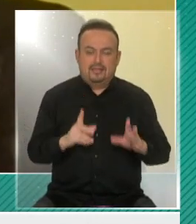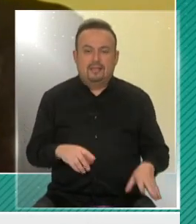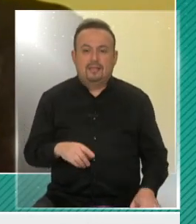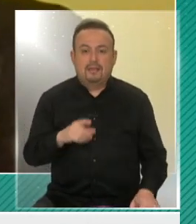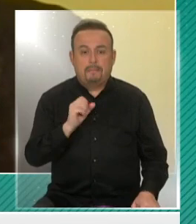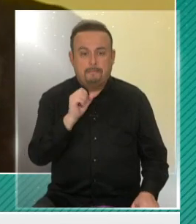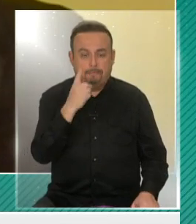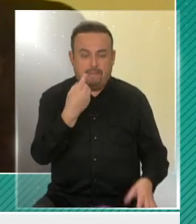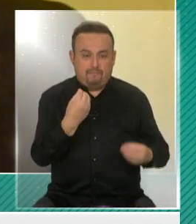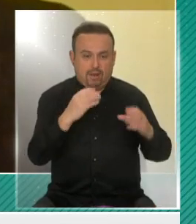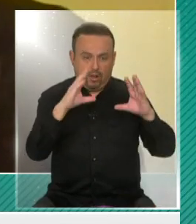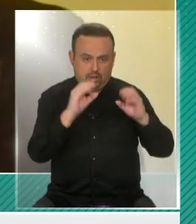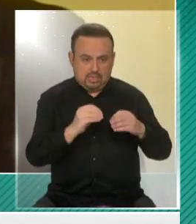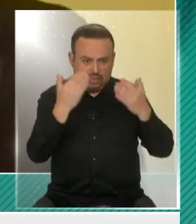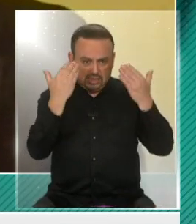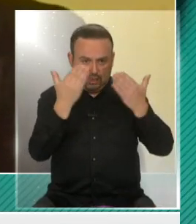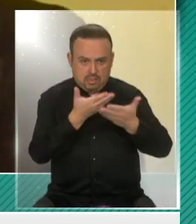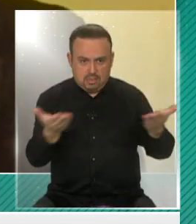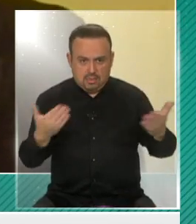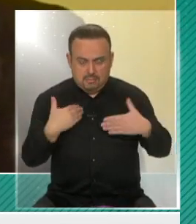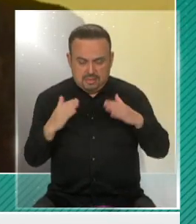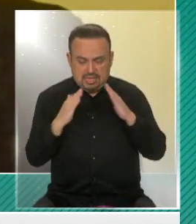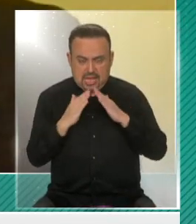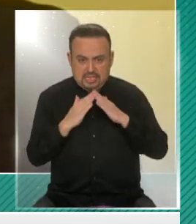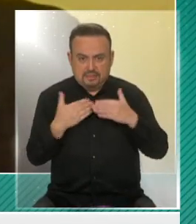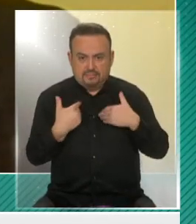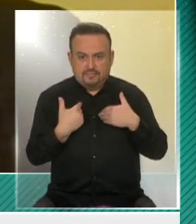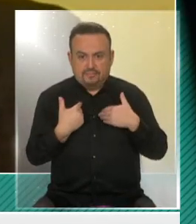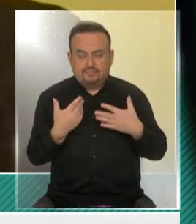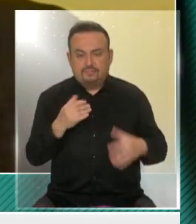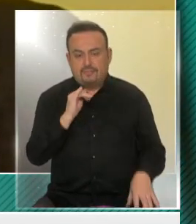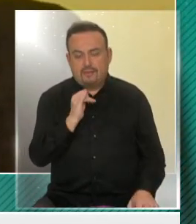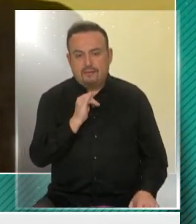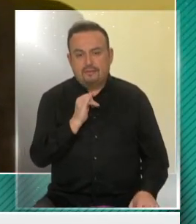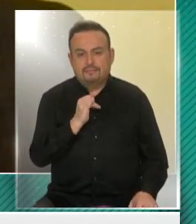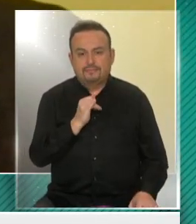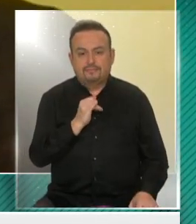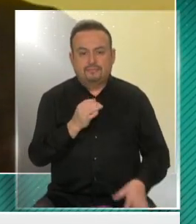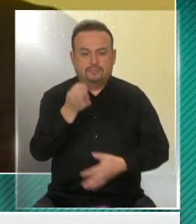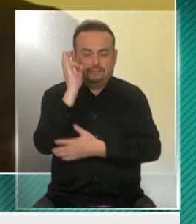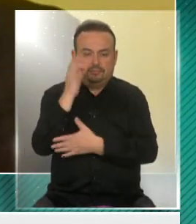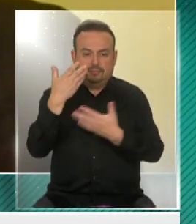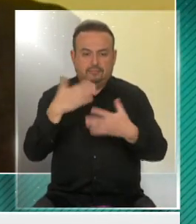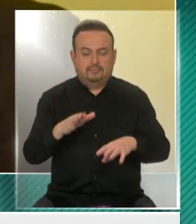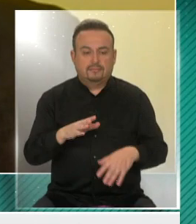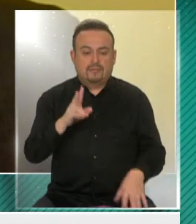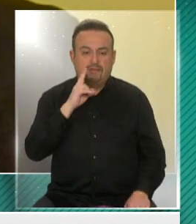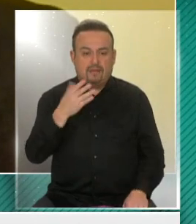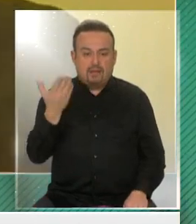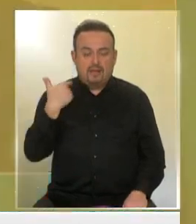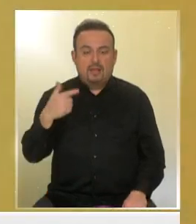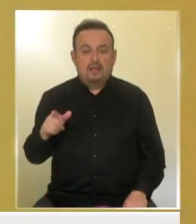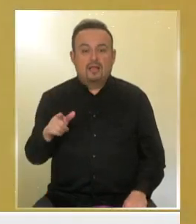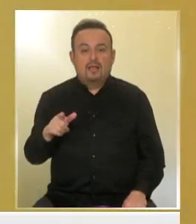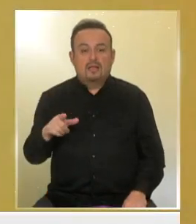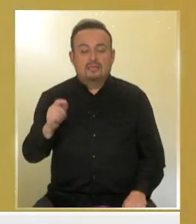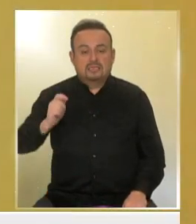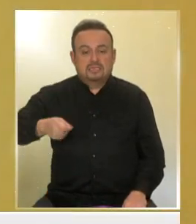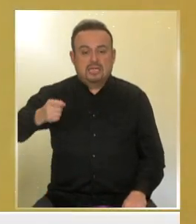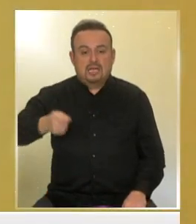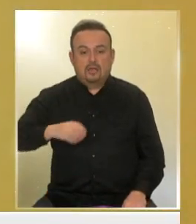Lo primero, muy buenas noches, saludarlos desde la casa. Efectivamente, tuvimos una reunión de trabajo el día viernes con el senador Osandón.